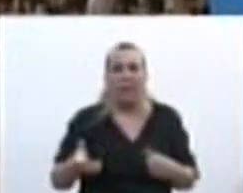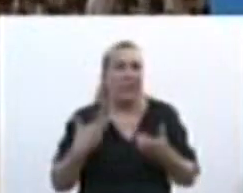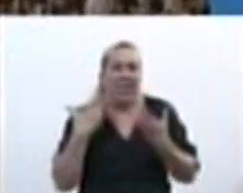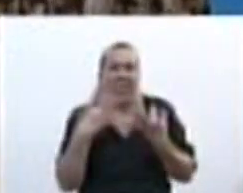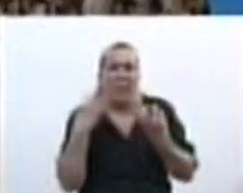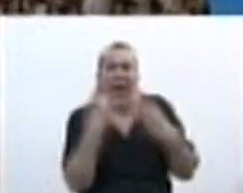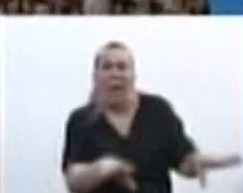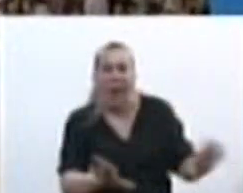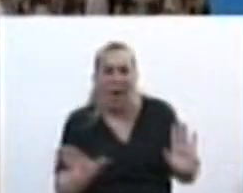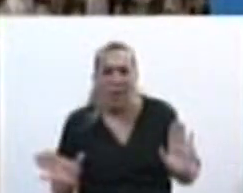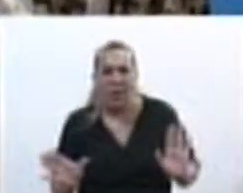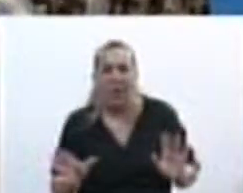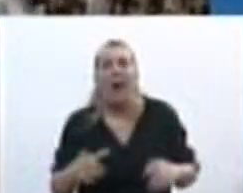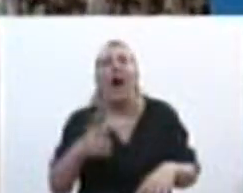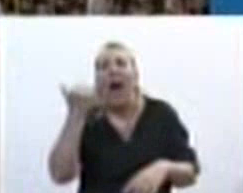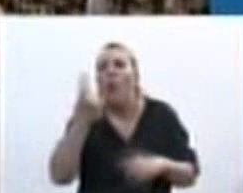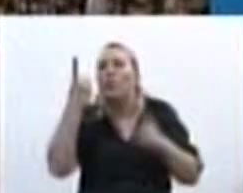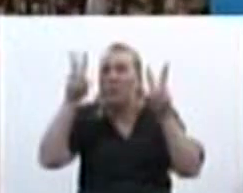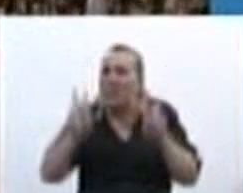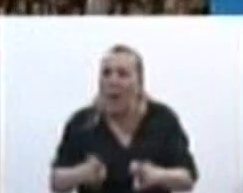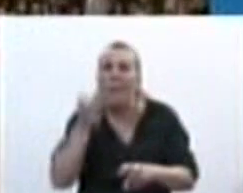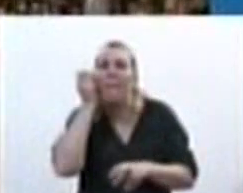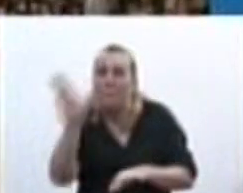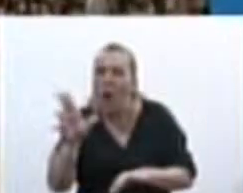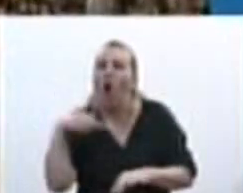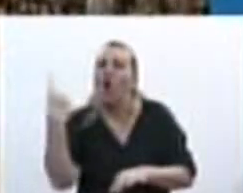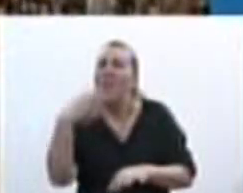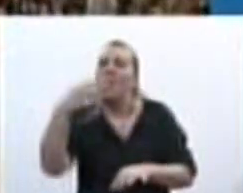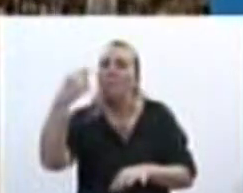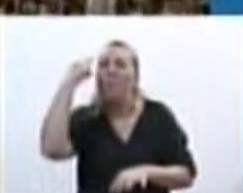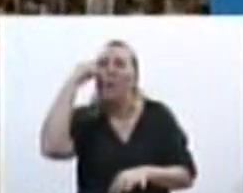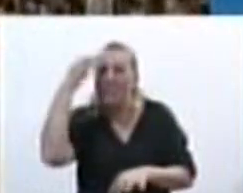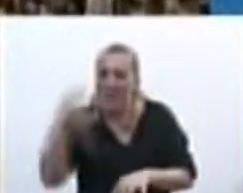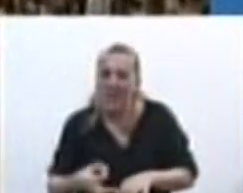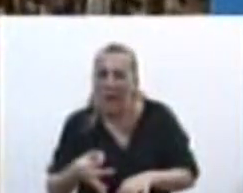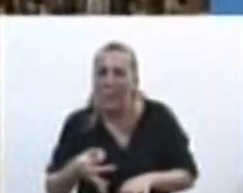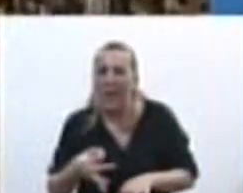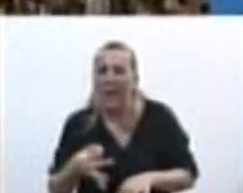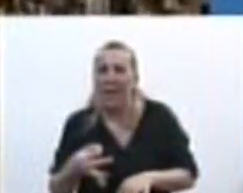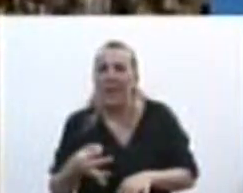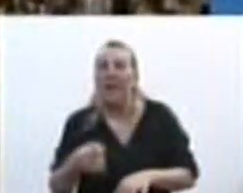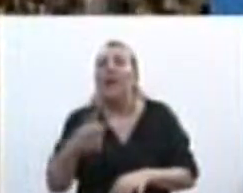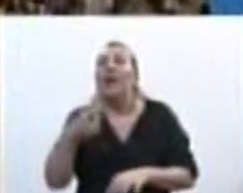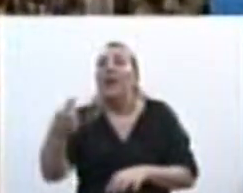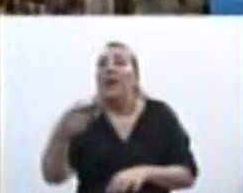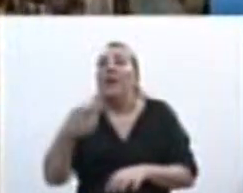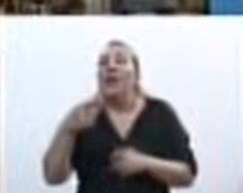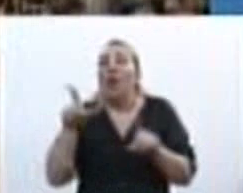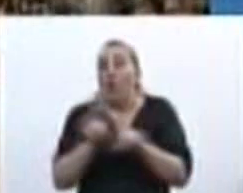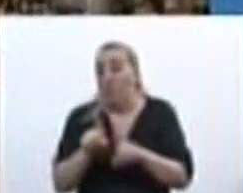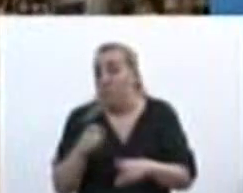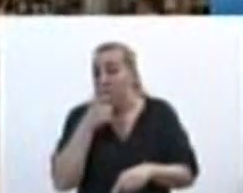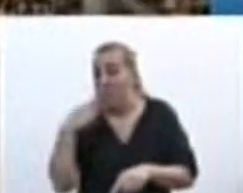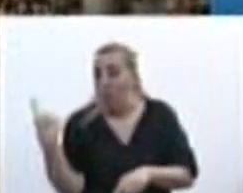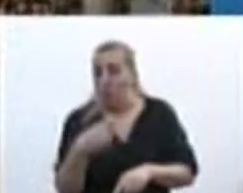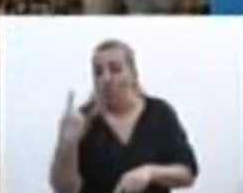pero existe una cuestión aún más profunda de la cual debemos ser conscientes dice aquello que el legislador es decir nosotras y